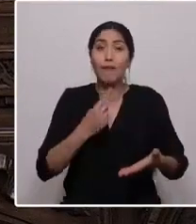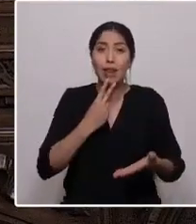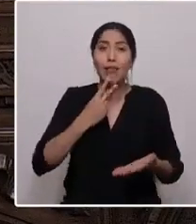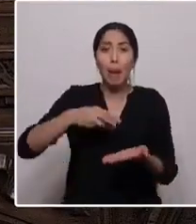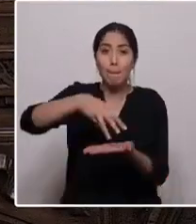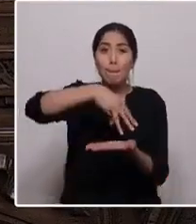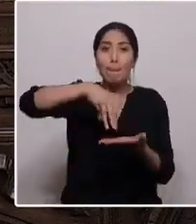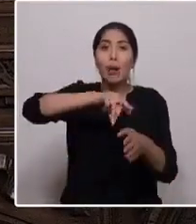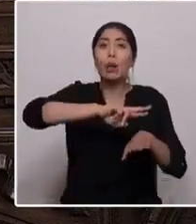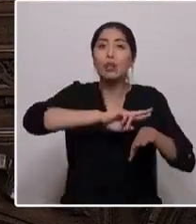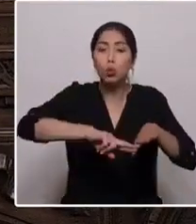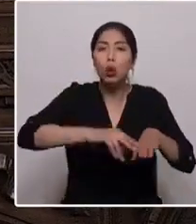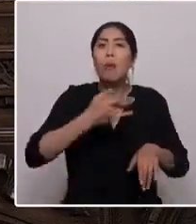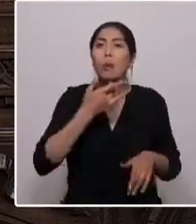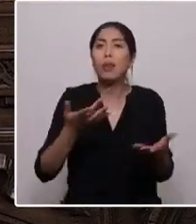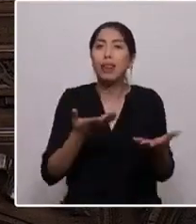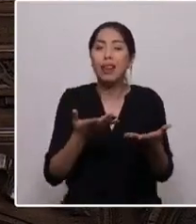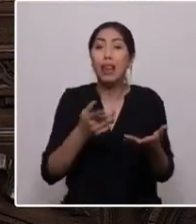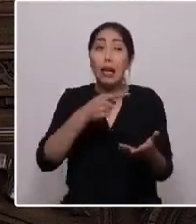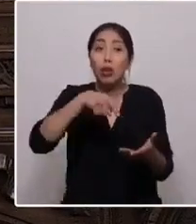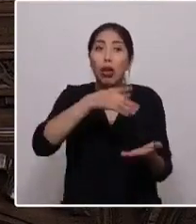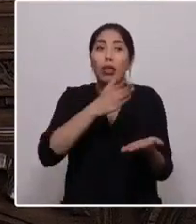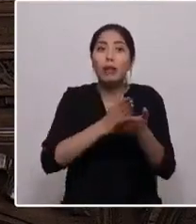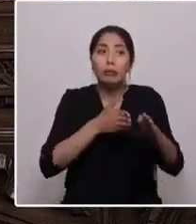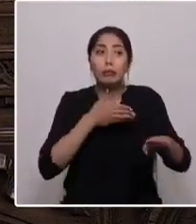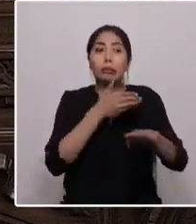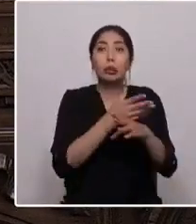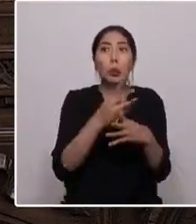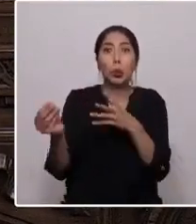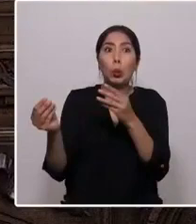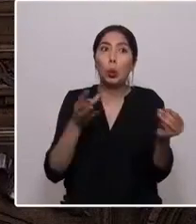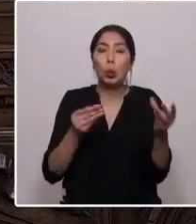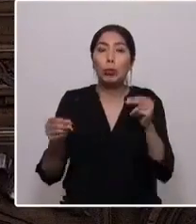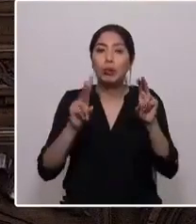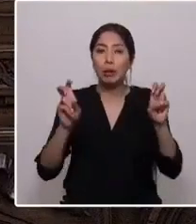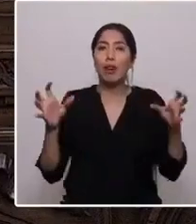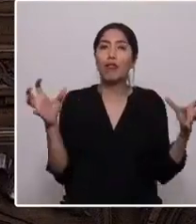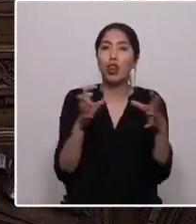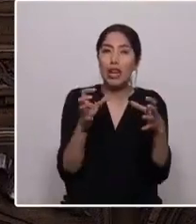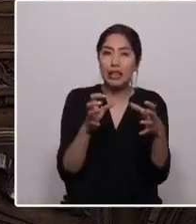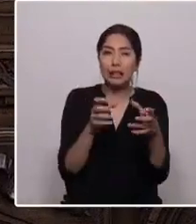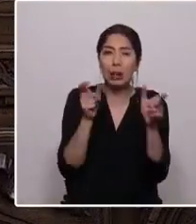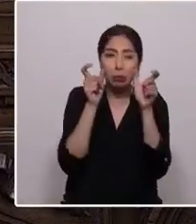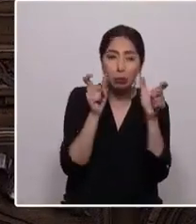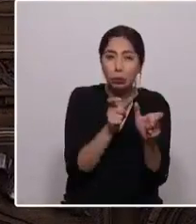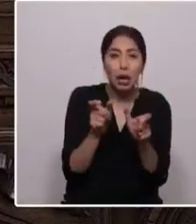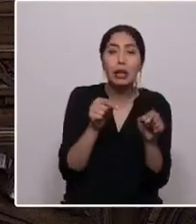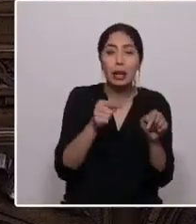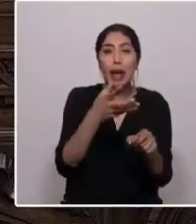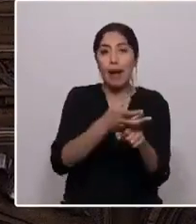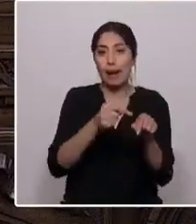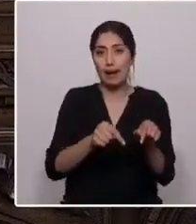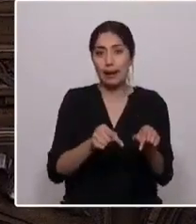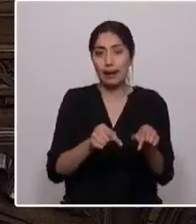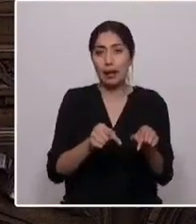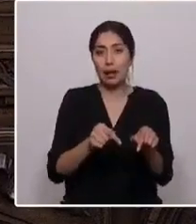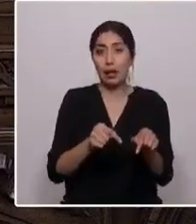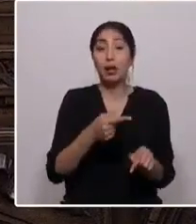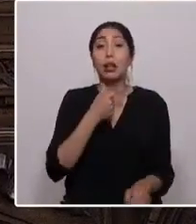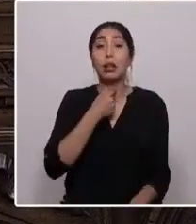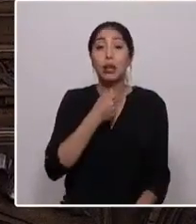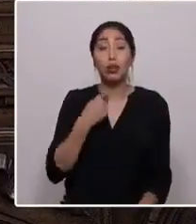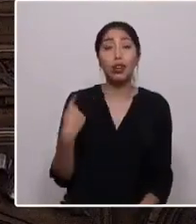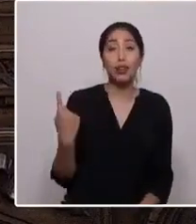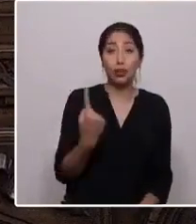porque han tenido que emigrar por los hechos de violencia y terrorismo que se han suscitado. Quiero que seamos todos un